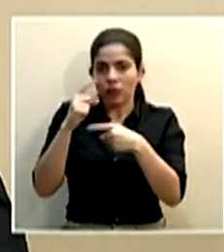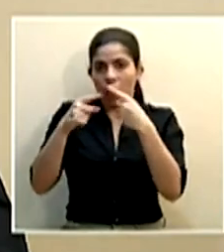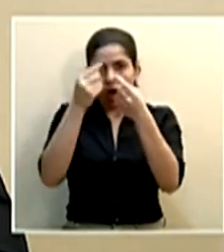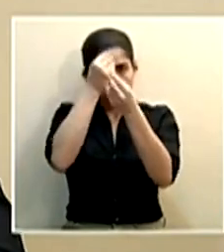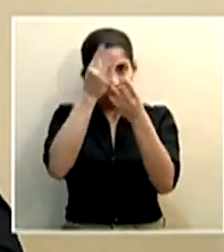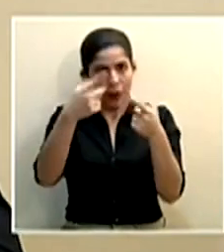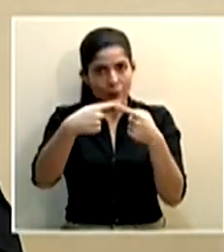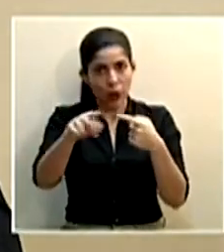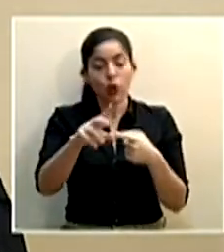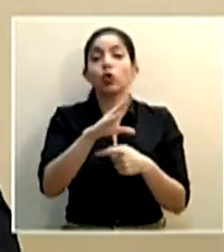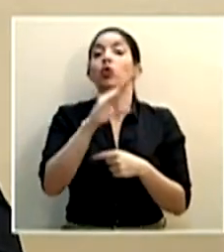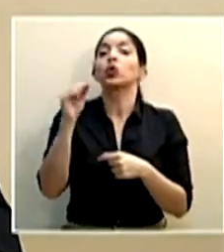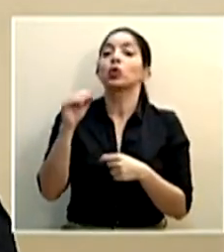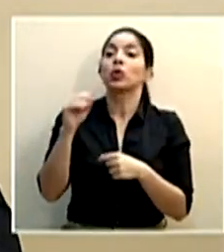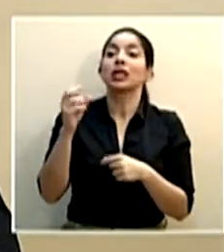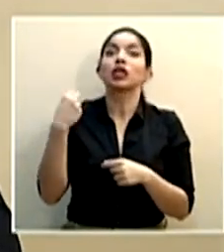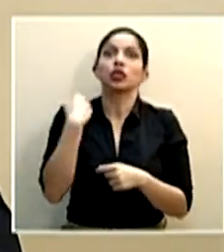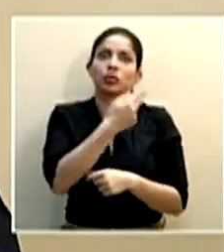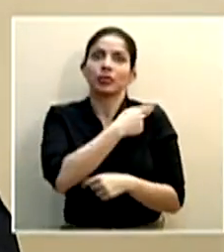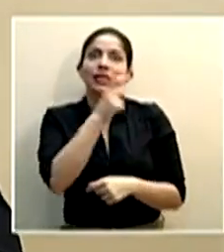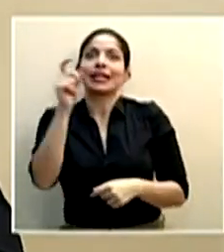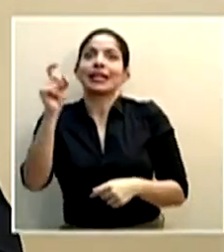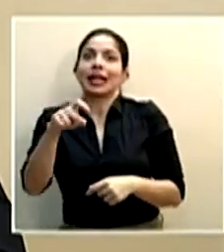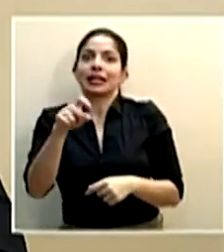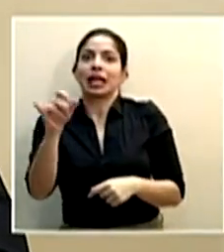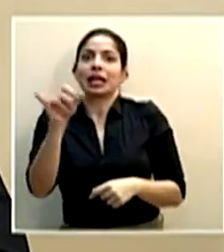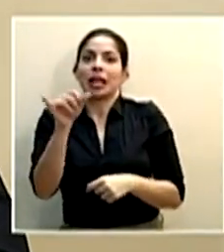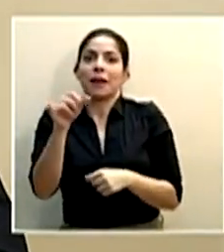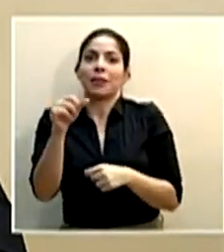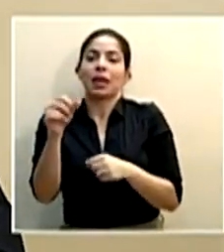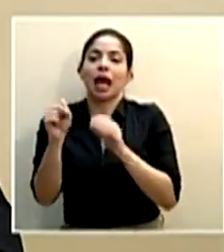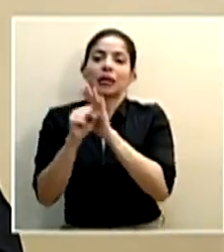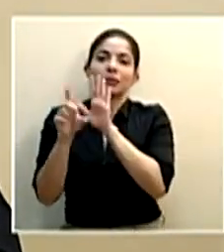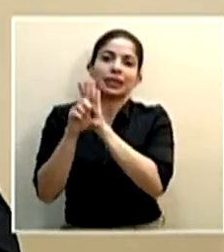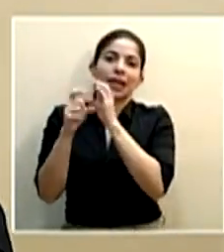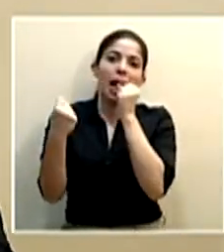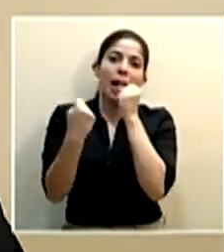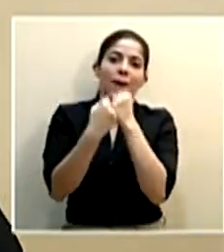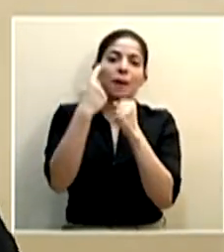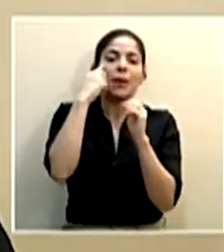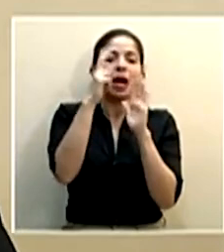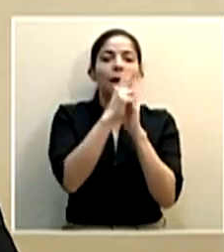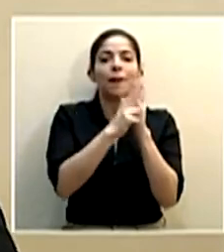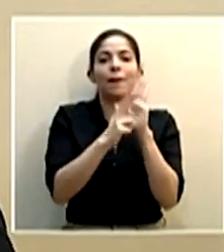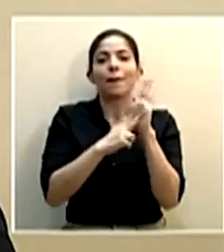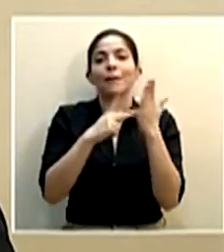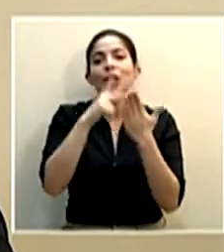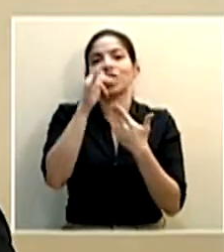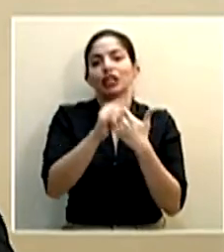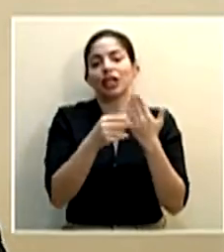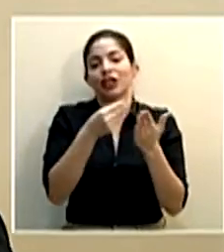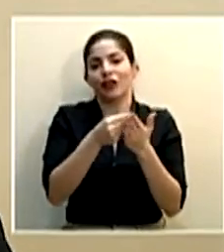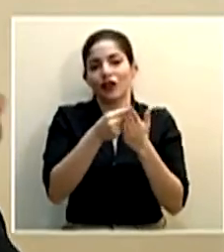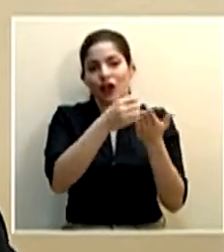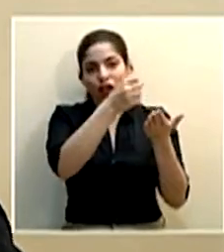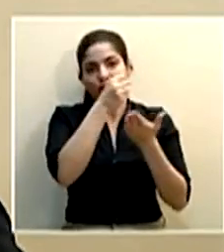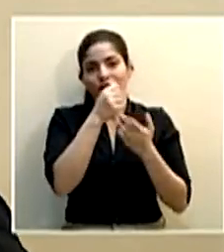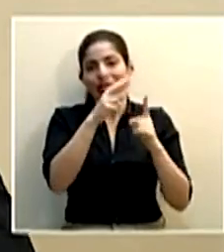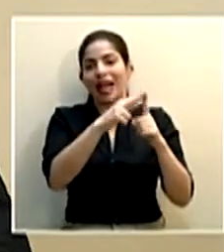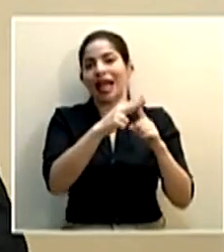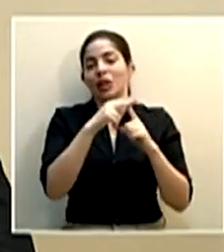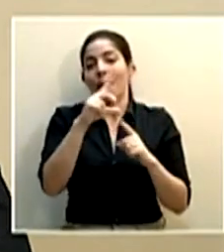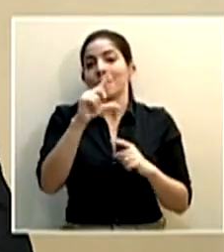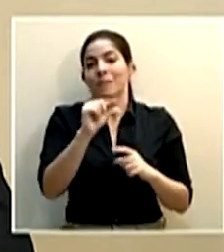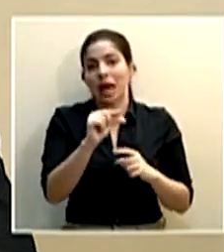prontamente, y llevaremos, si necesitamos, también el apoyo legislativo para la aprobación de proyectos de financiamiento, crédito barato